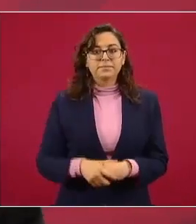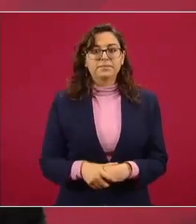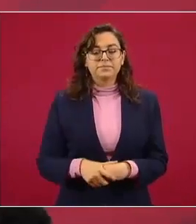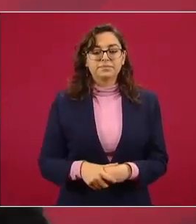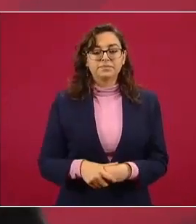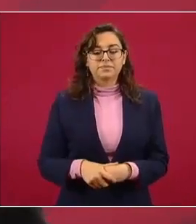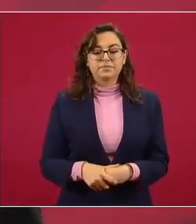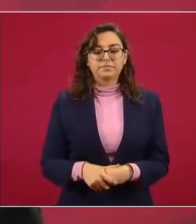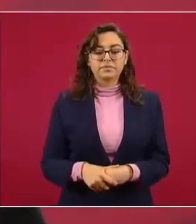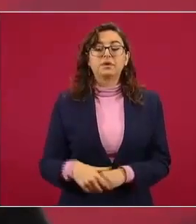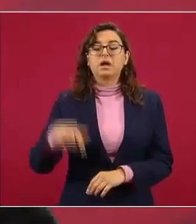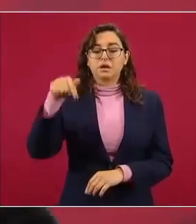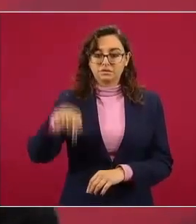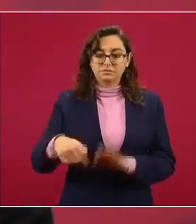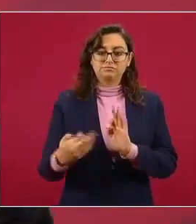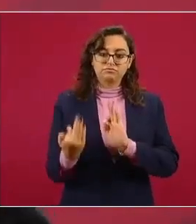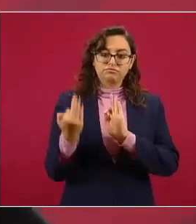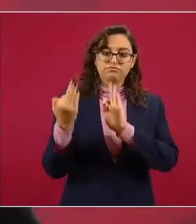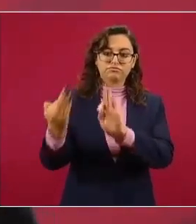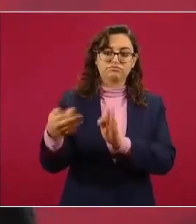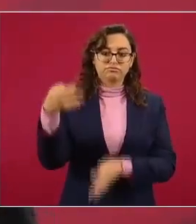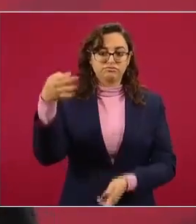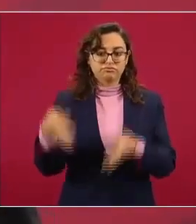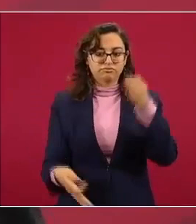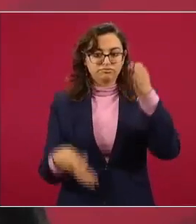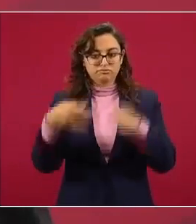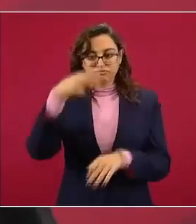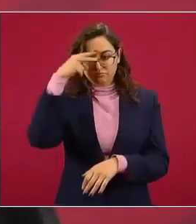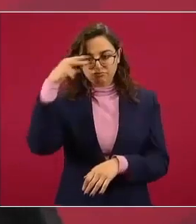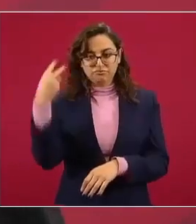ante la justicia mexicana de acuerdo a las leyes mexicanas